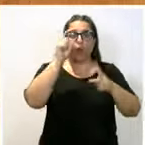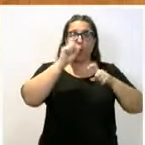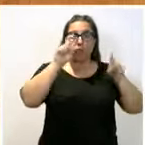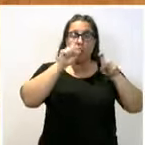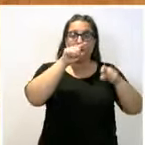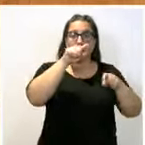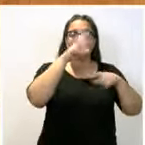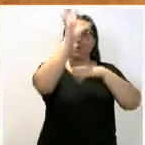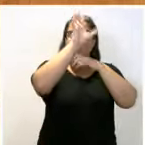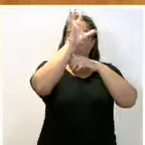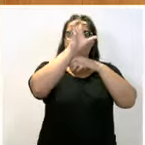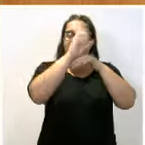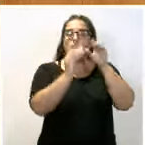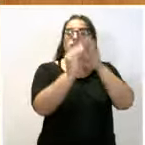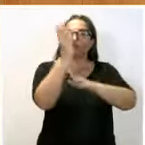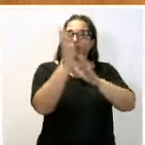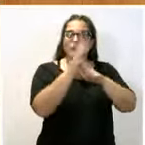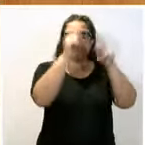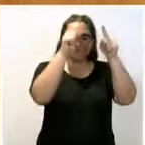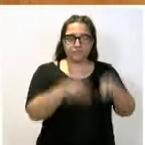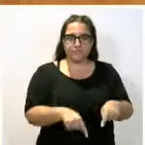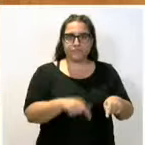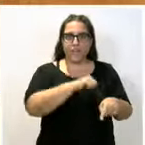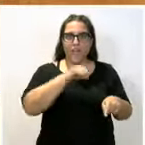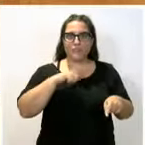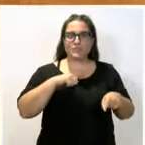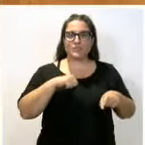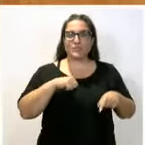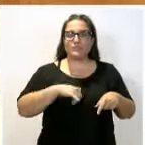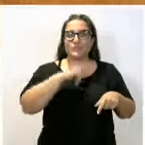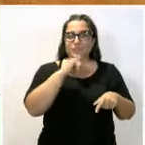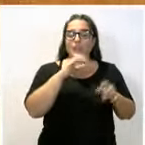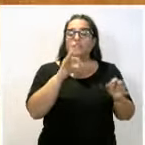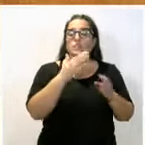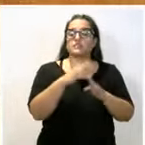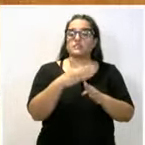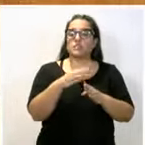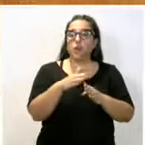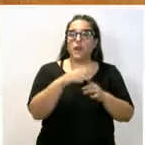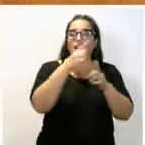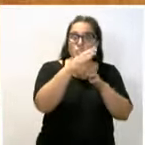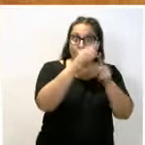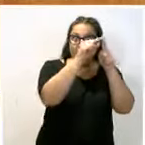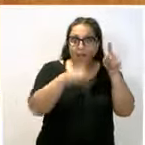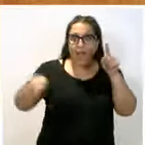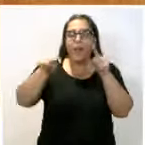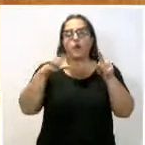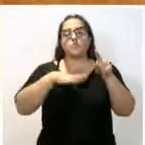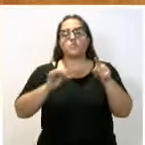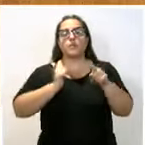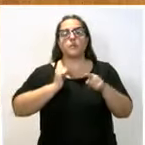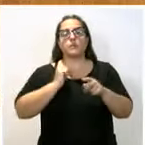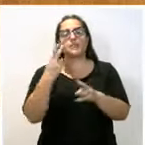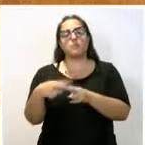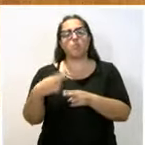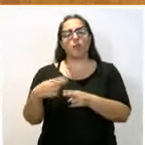eso para generar la energía de esos centros educativos y, como siempre habrá un sobrante, con él también podremos incidir en políticas para